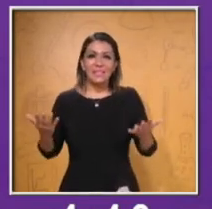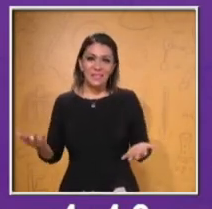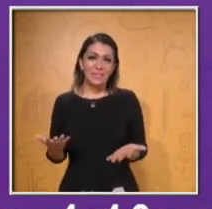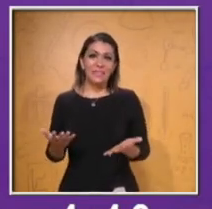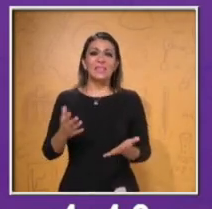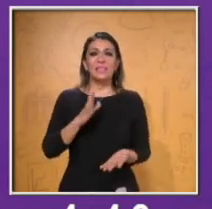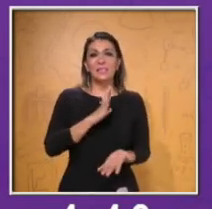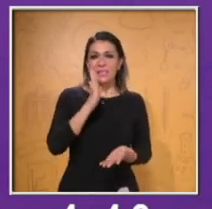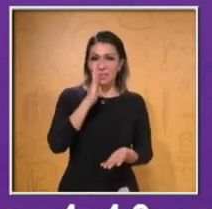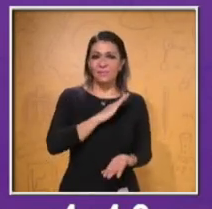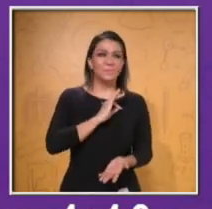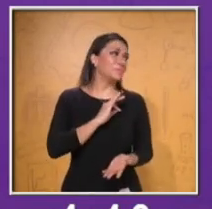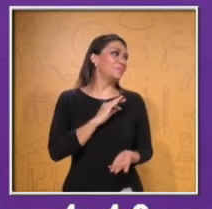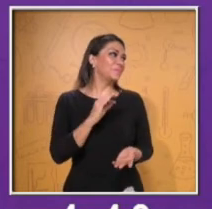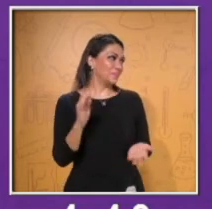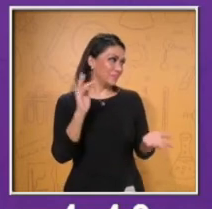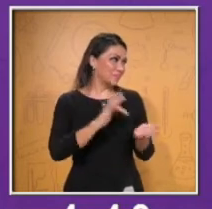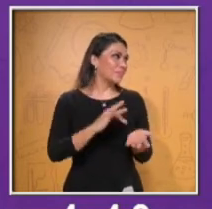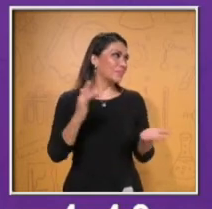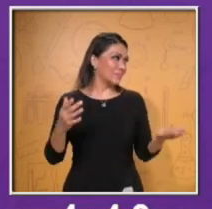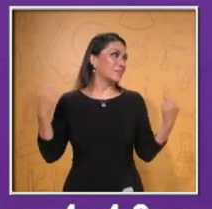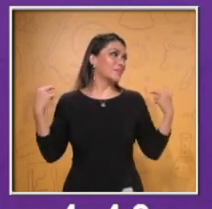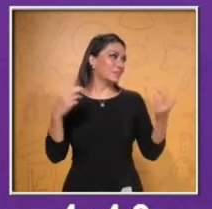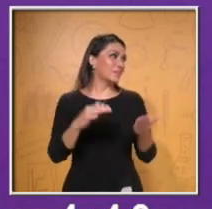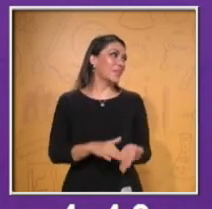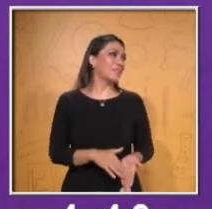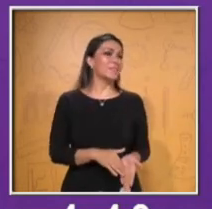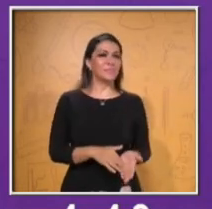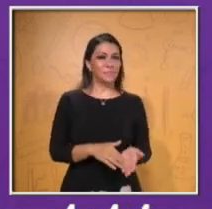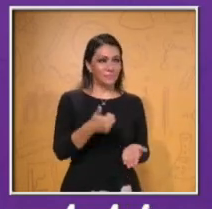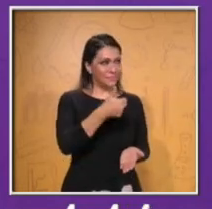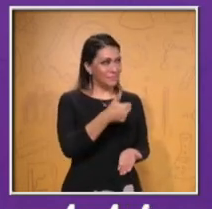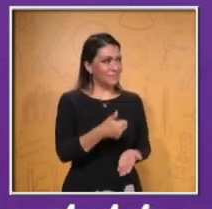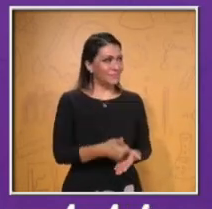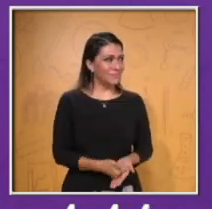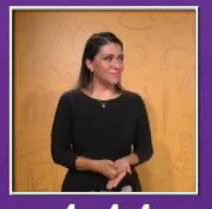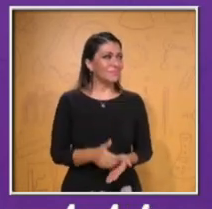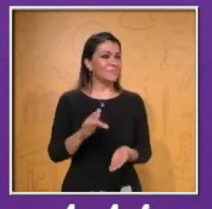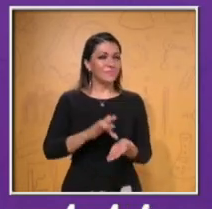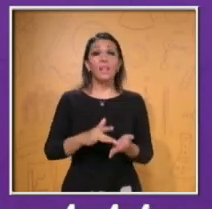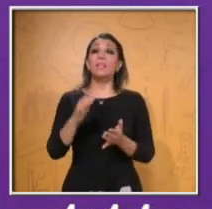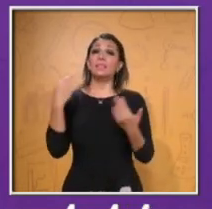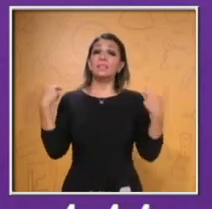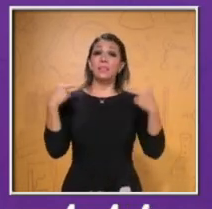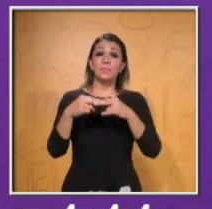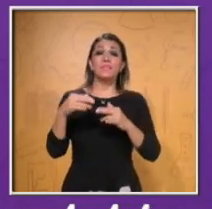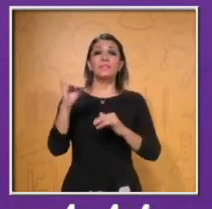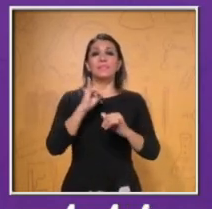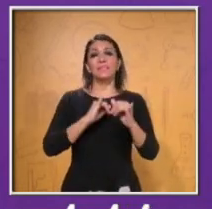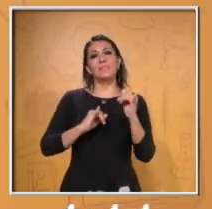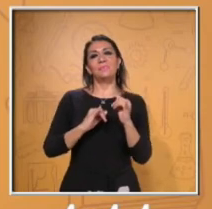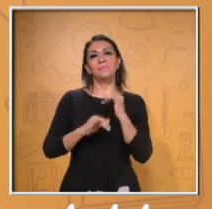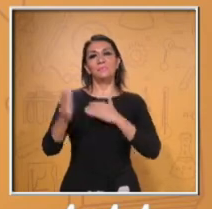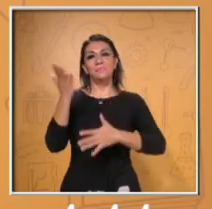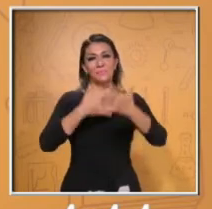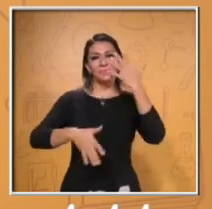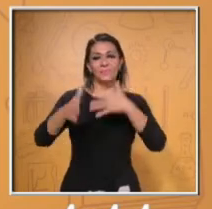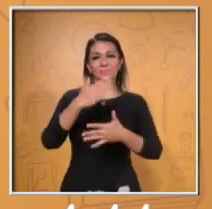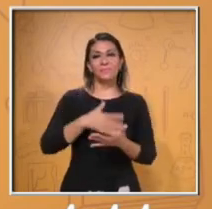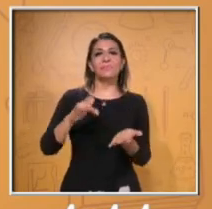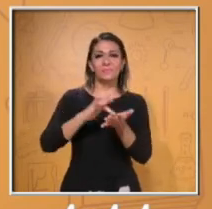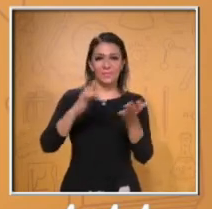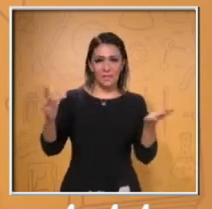para agradecer a la maestra Adriana Valerio, que se encuentra interpretando el lenguaje de señas mexicanas, quien realiza una